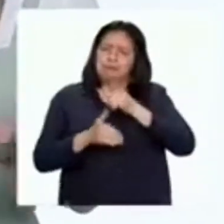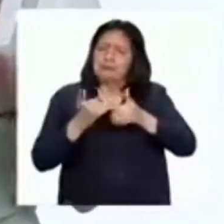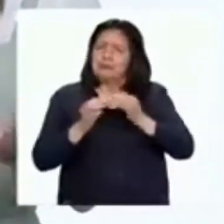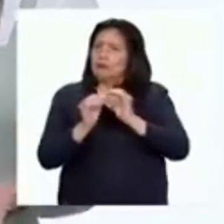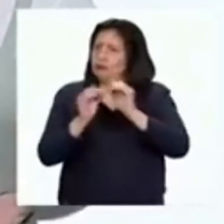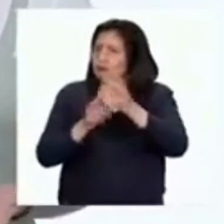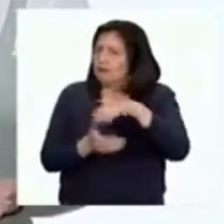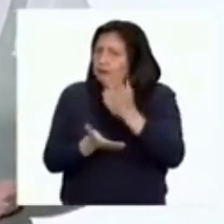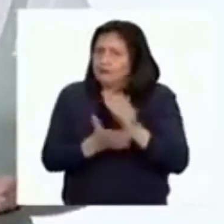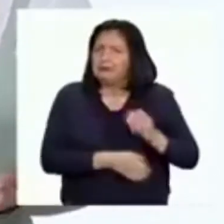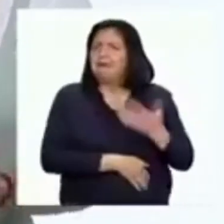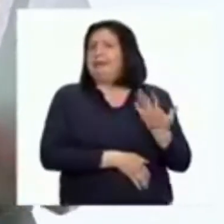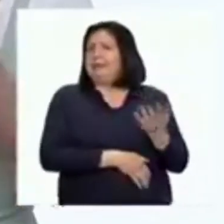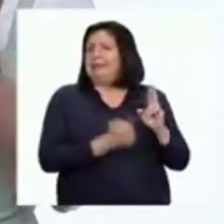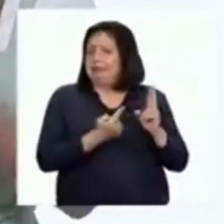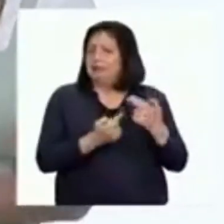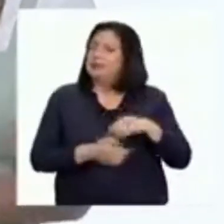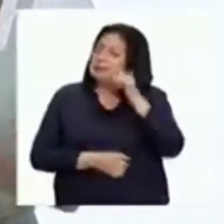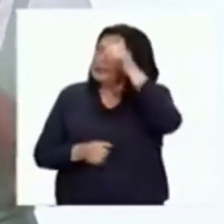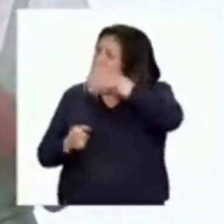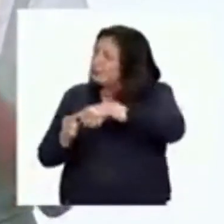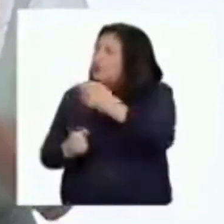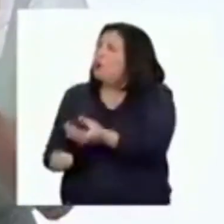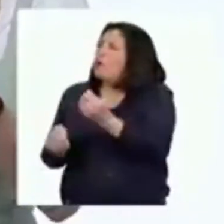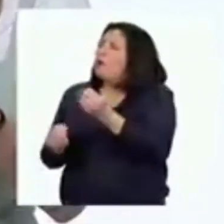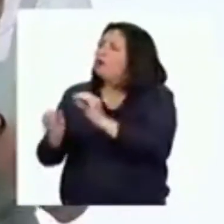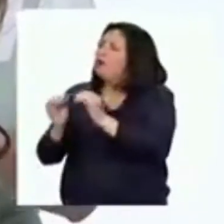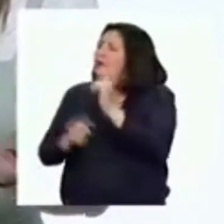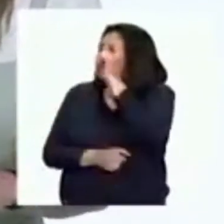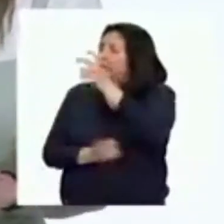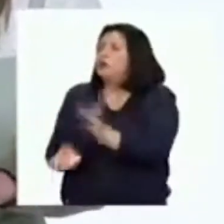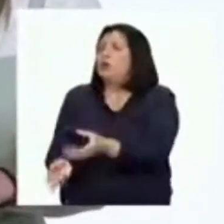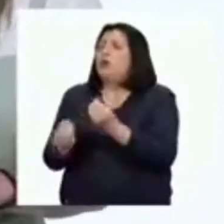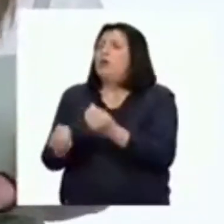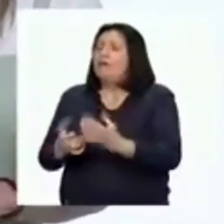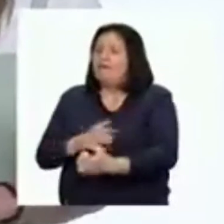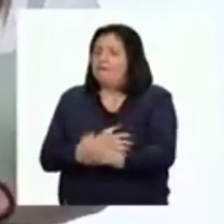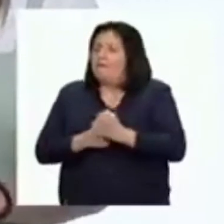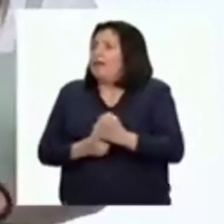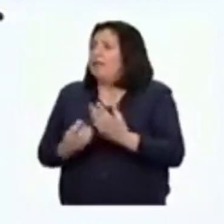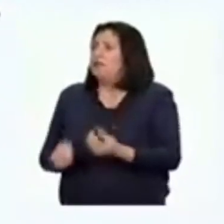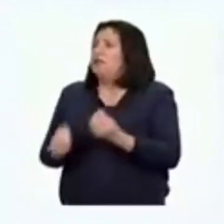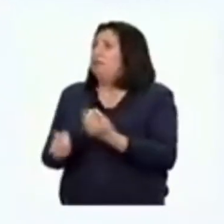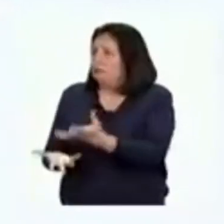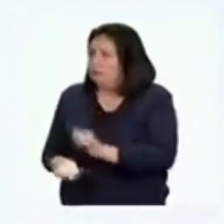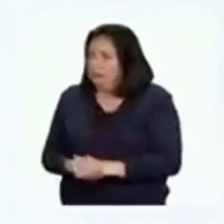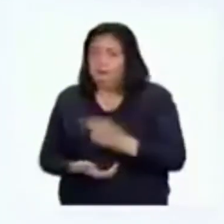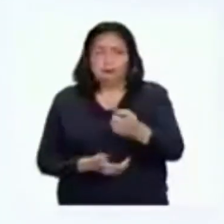Recordemos cómo hemos logrado superar las dificultades y cómo desarrollamos fortaleza a partir de ello.